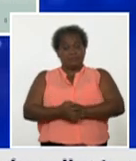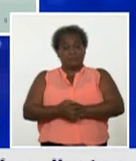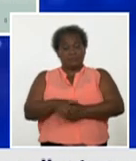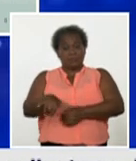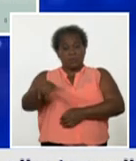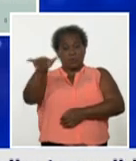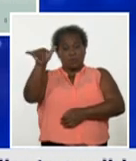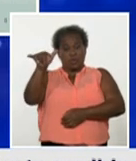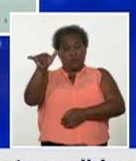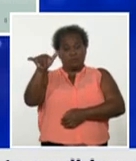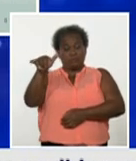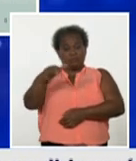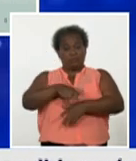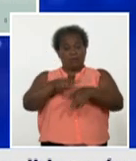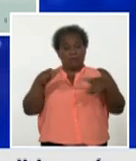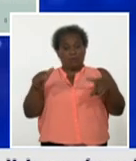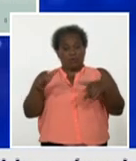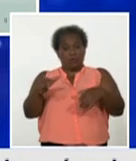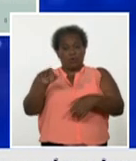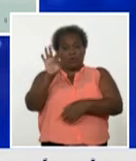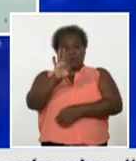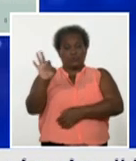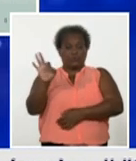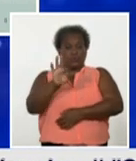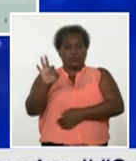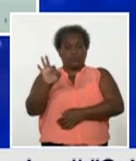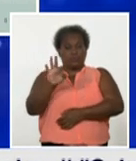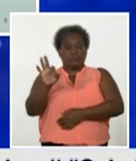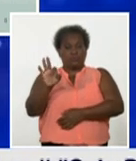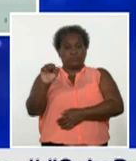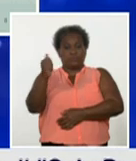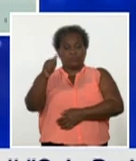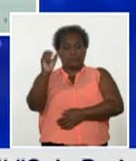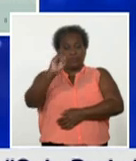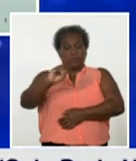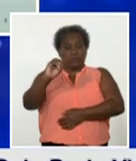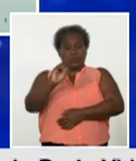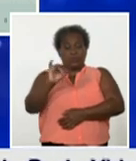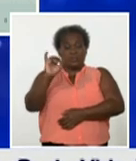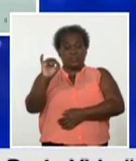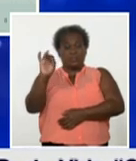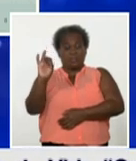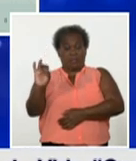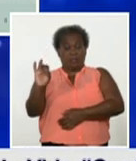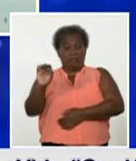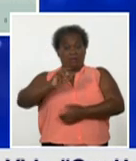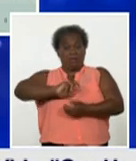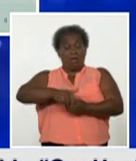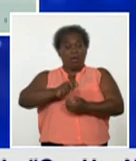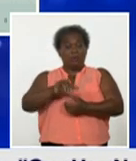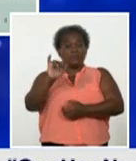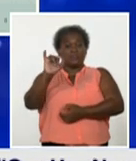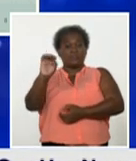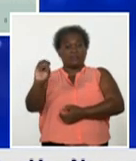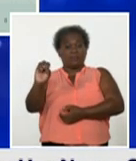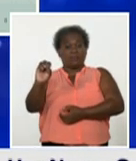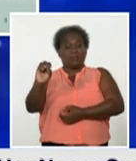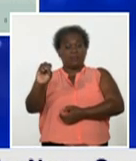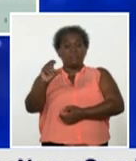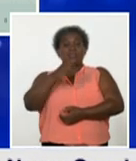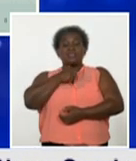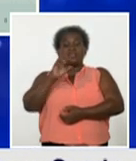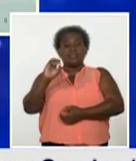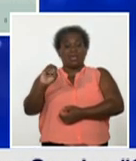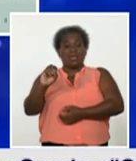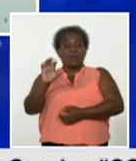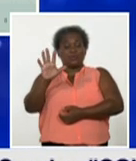con el número mayor ayer ochenta y ocho diez de octubre sesenta y siete Arroyo Naranjo sesenta Cerro cincuenta